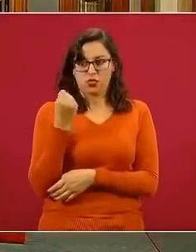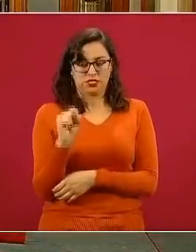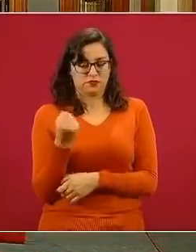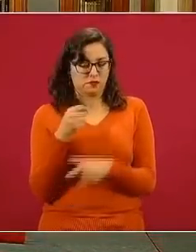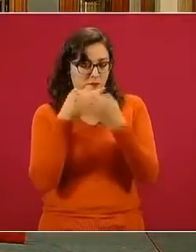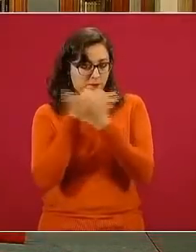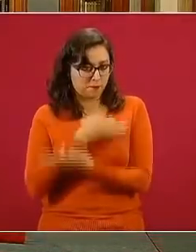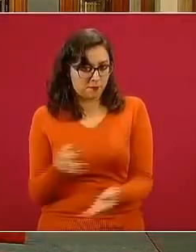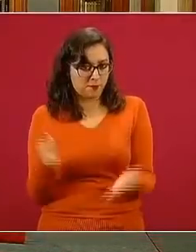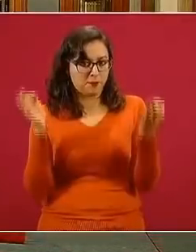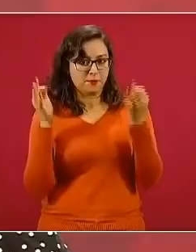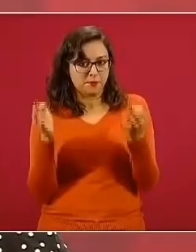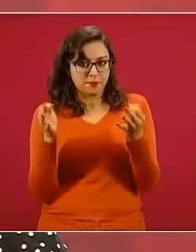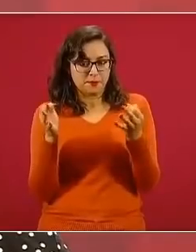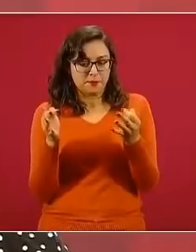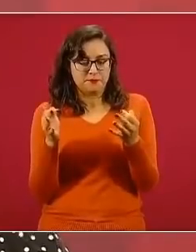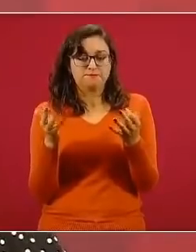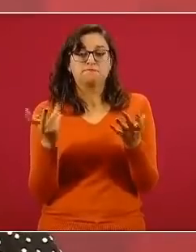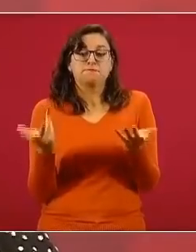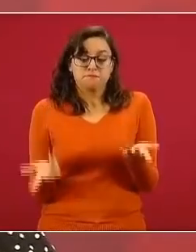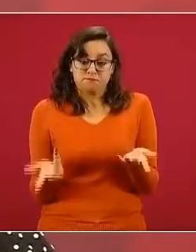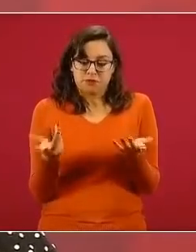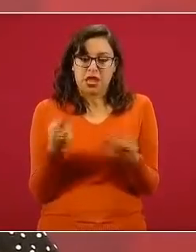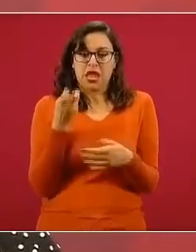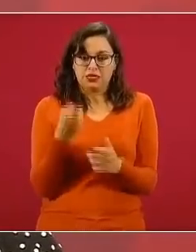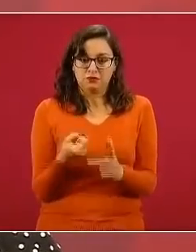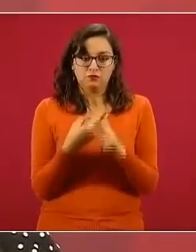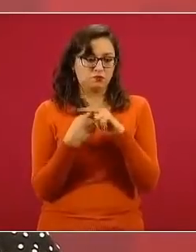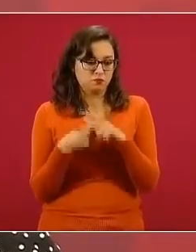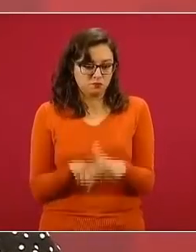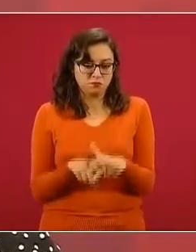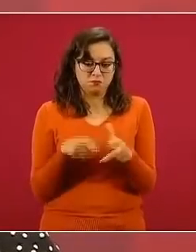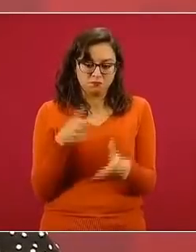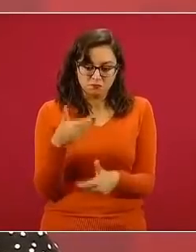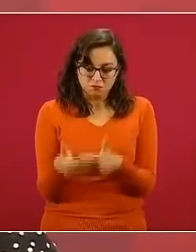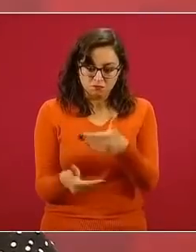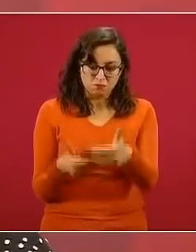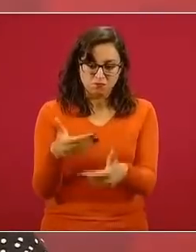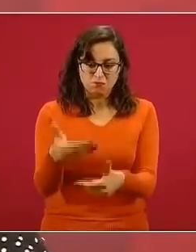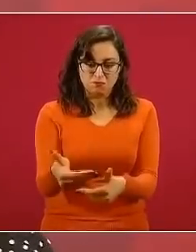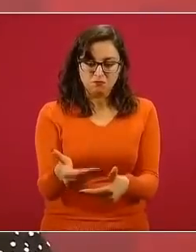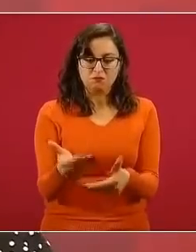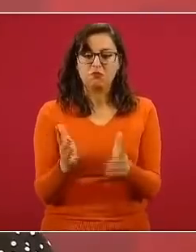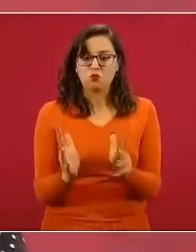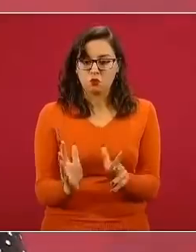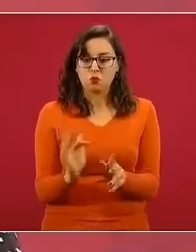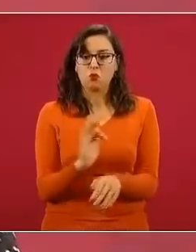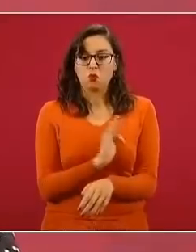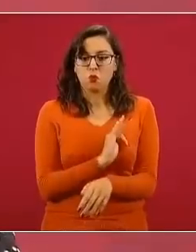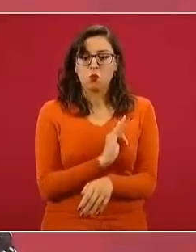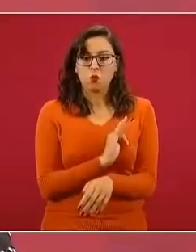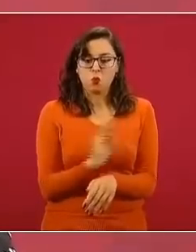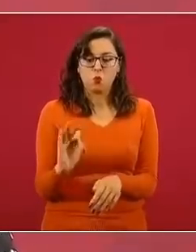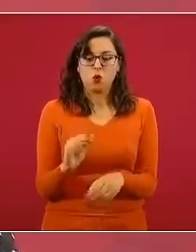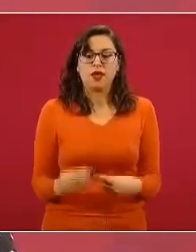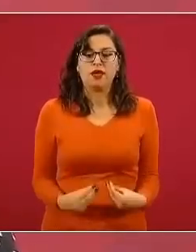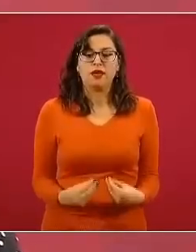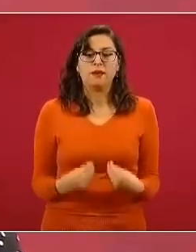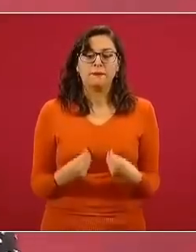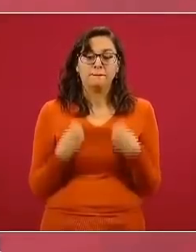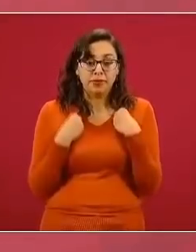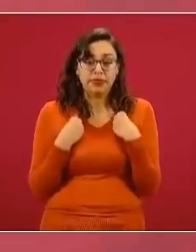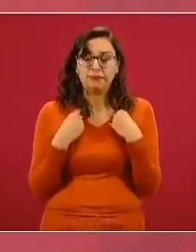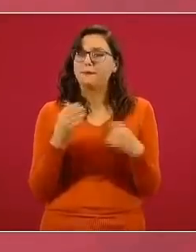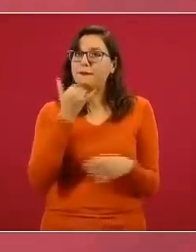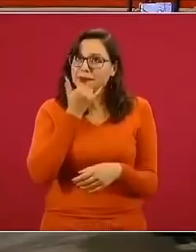esto nos da, pues, pie a que se imparta esta vida, esta, perdón,